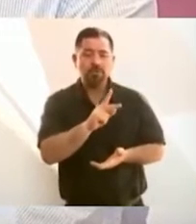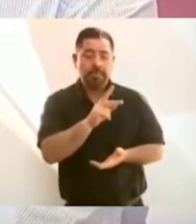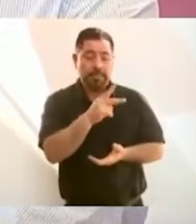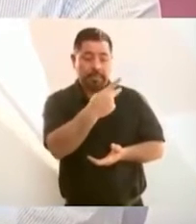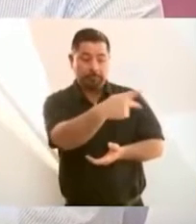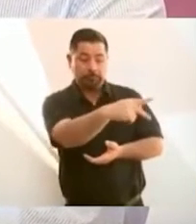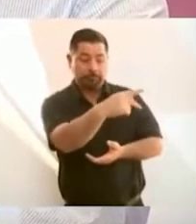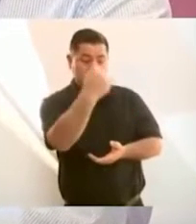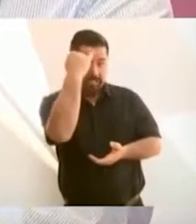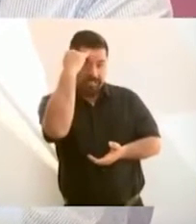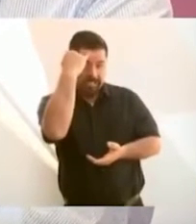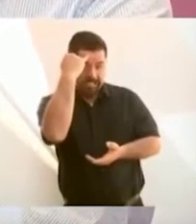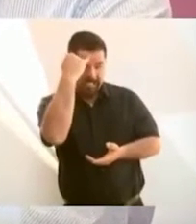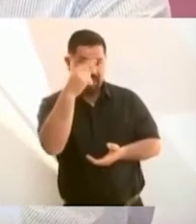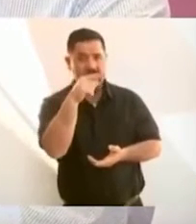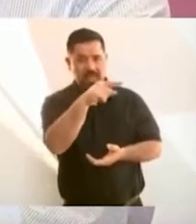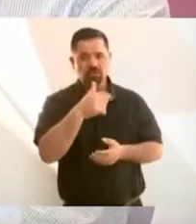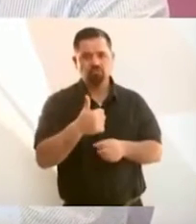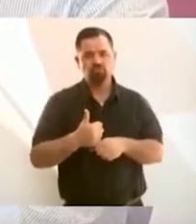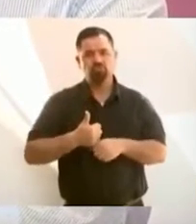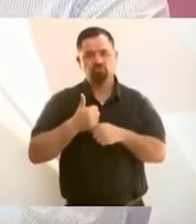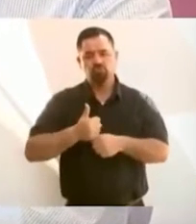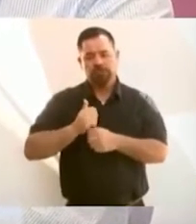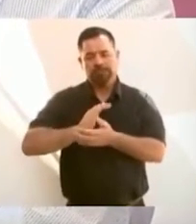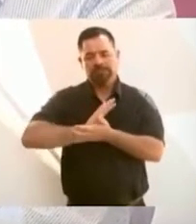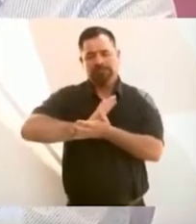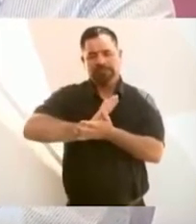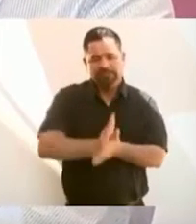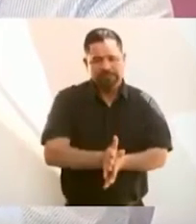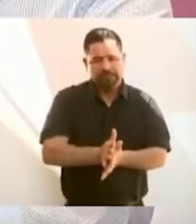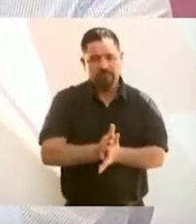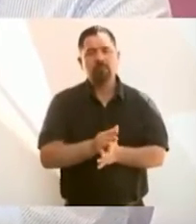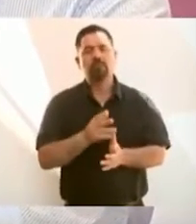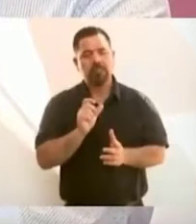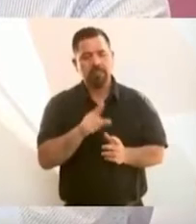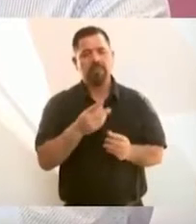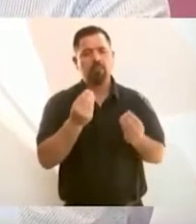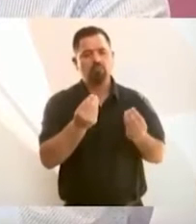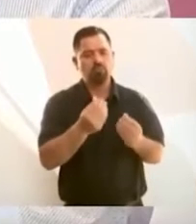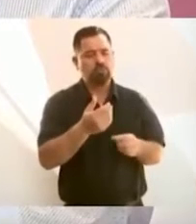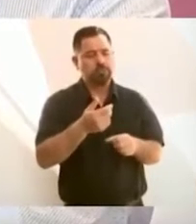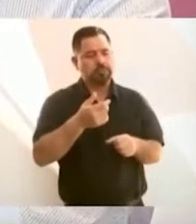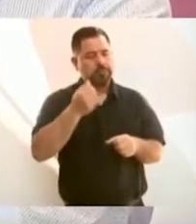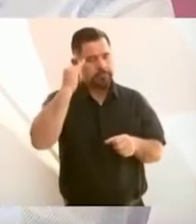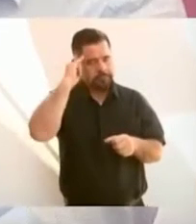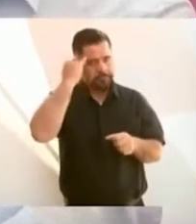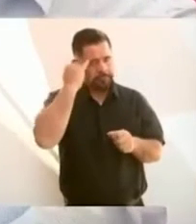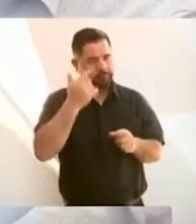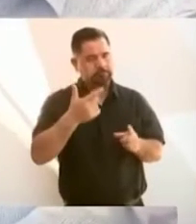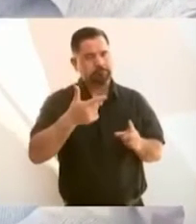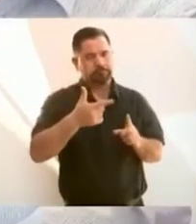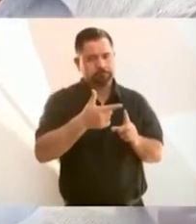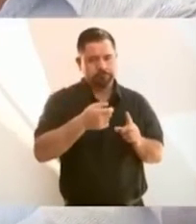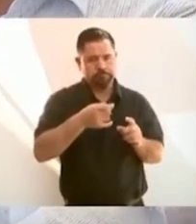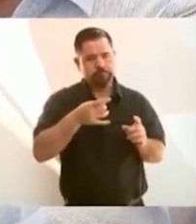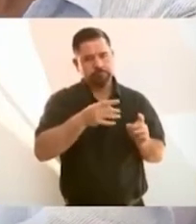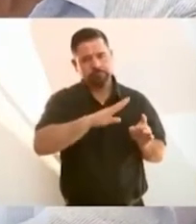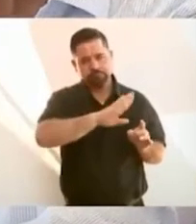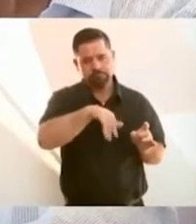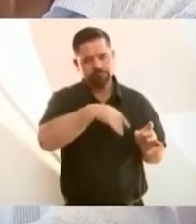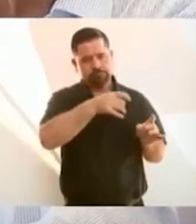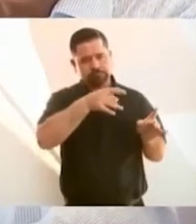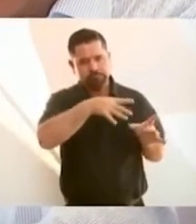reprimidos, que fueron masacrados desde la